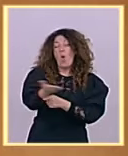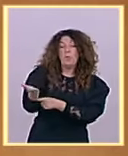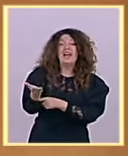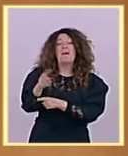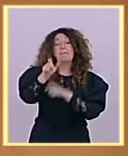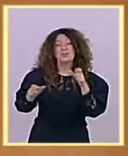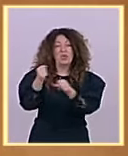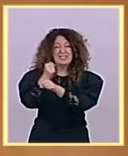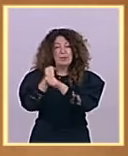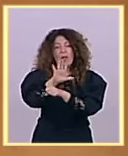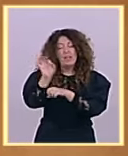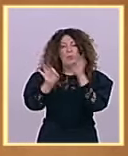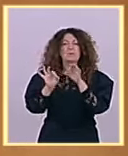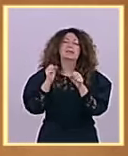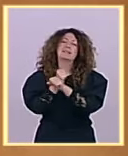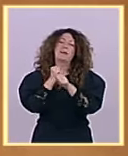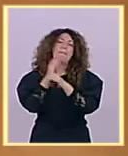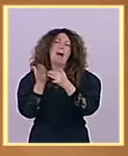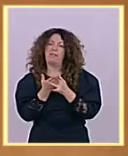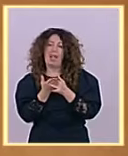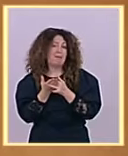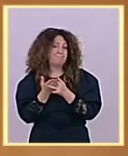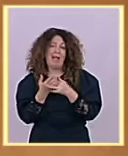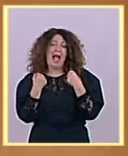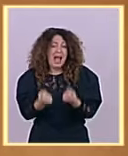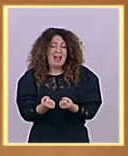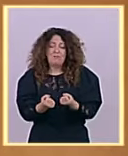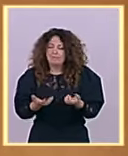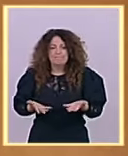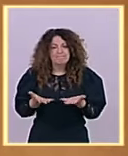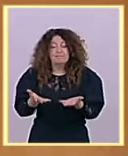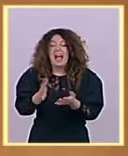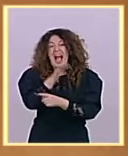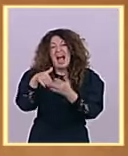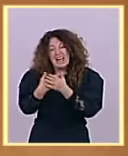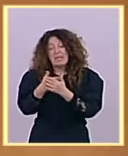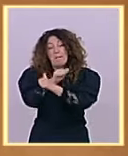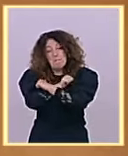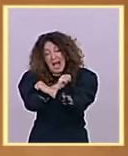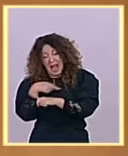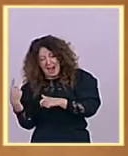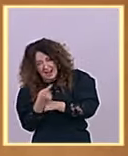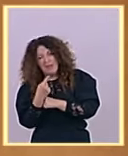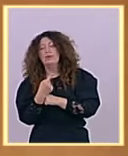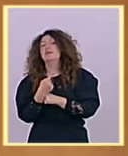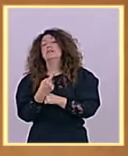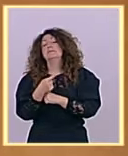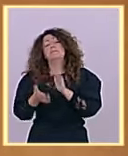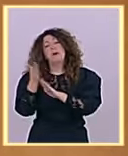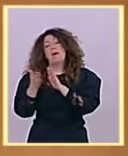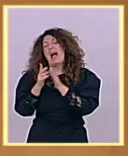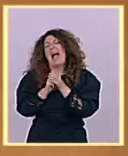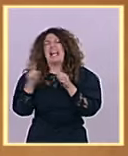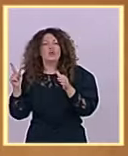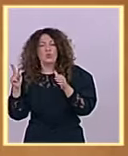empujaron a los parados en un 60% a la exclusión social abandonaron a uno de cada cuatro niños o